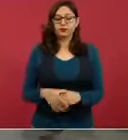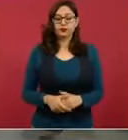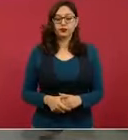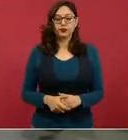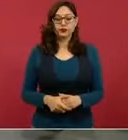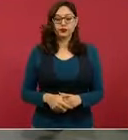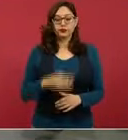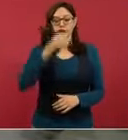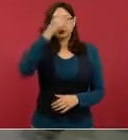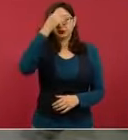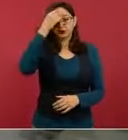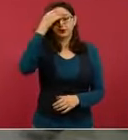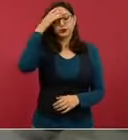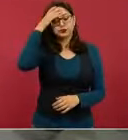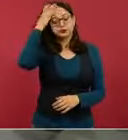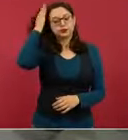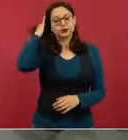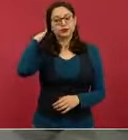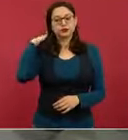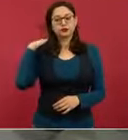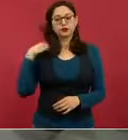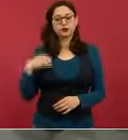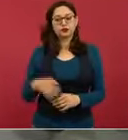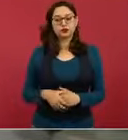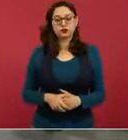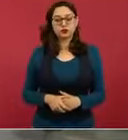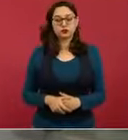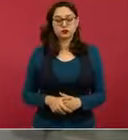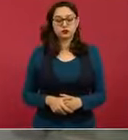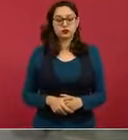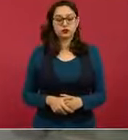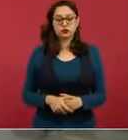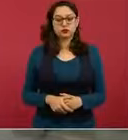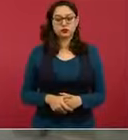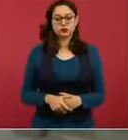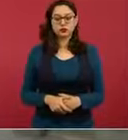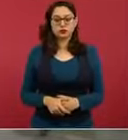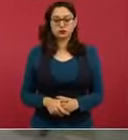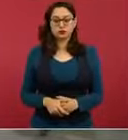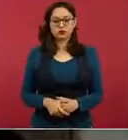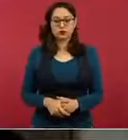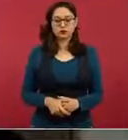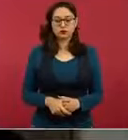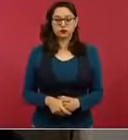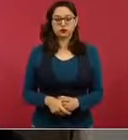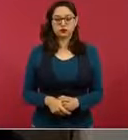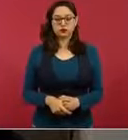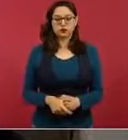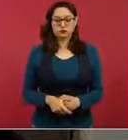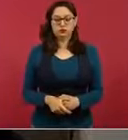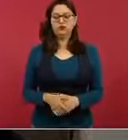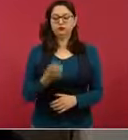Es que eso es lo que... de eso trataríamos el jueves.